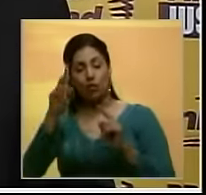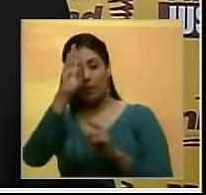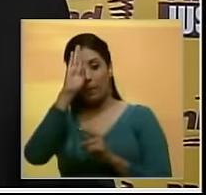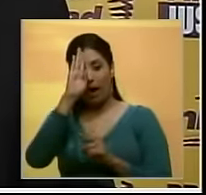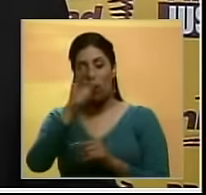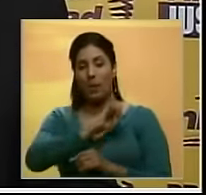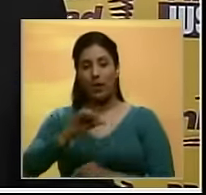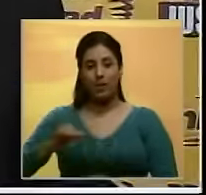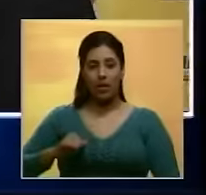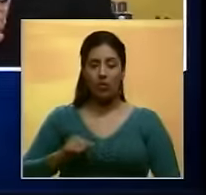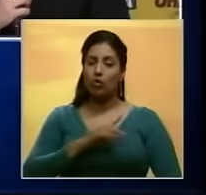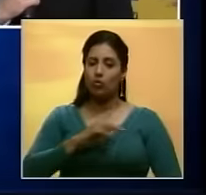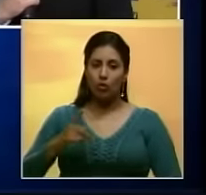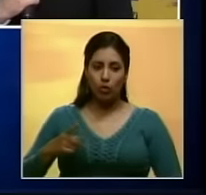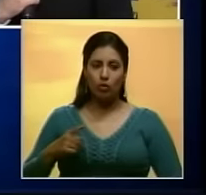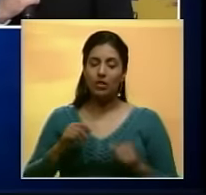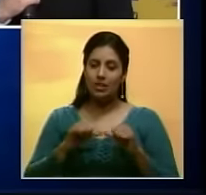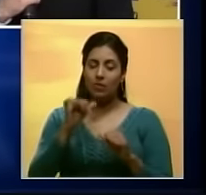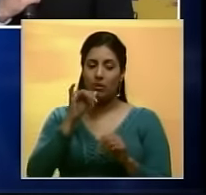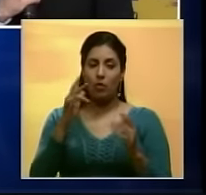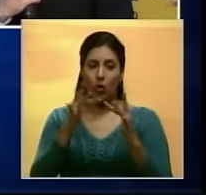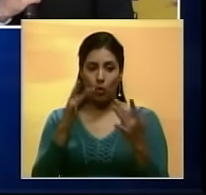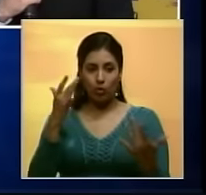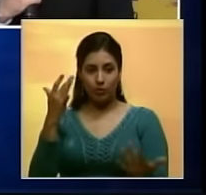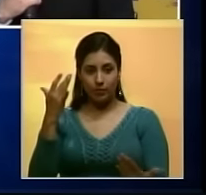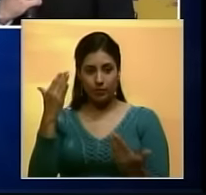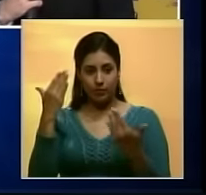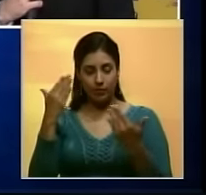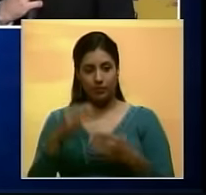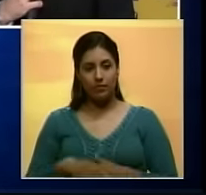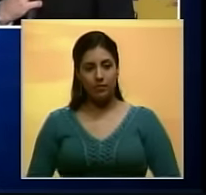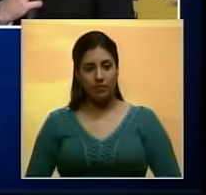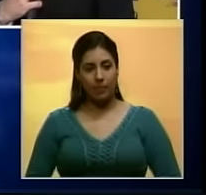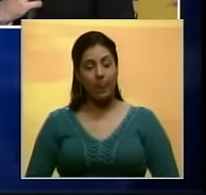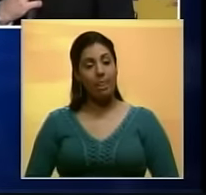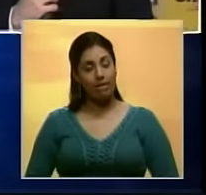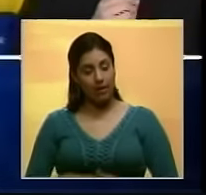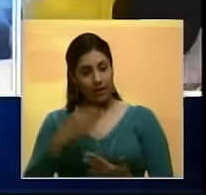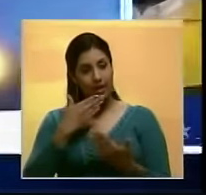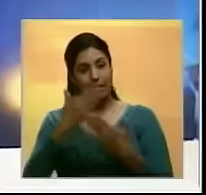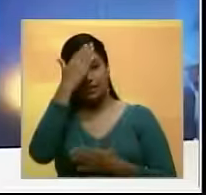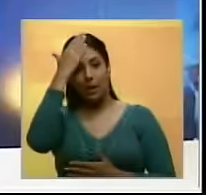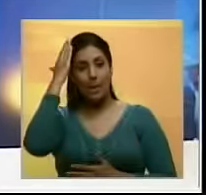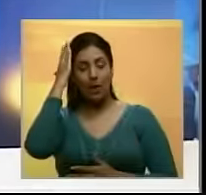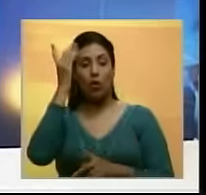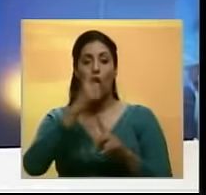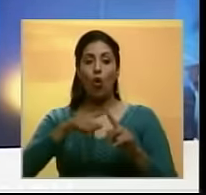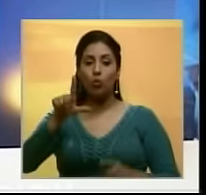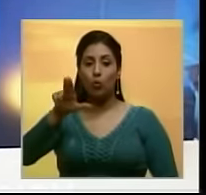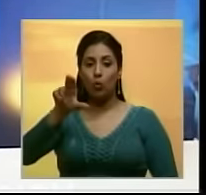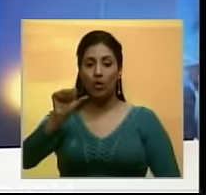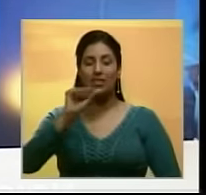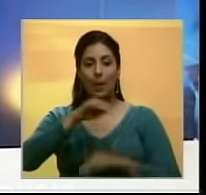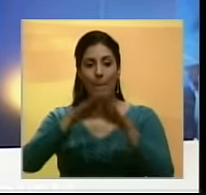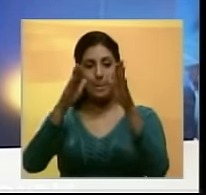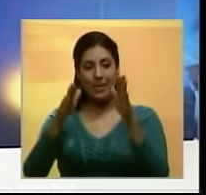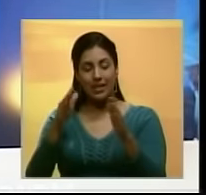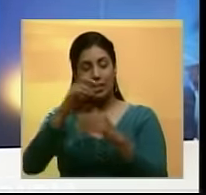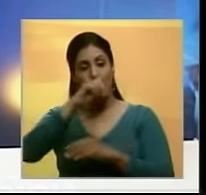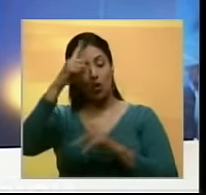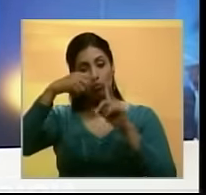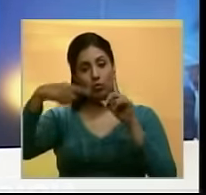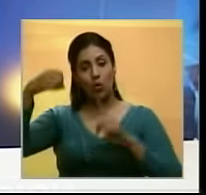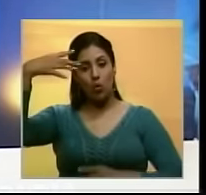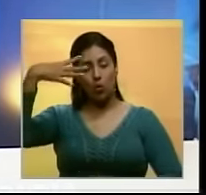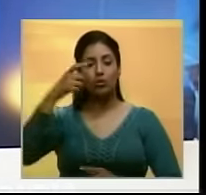bancos privados Nosotros con esta información Le volvemos el pase al estudio Gracias Manuel Luis Mota Domínguez Ministro para la Energía